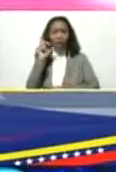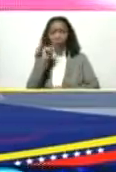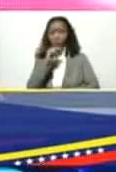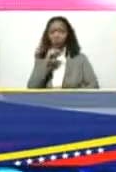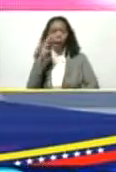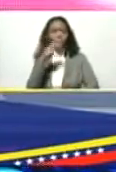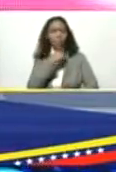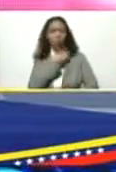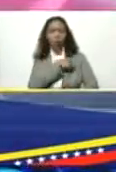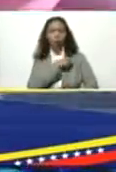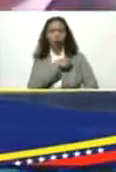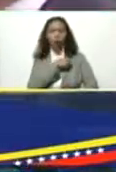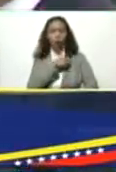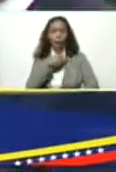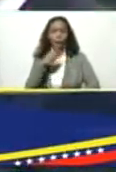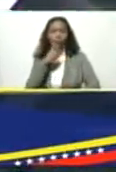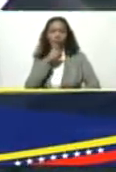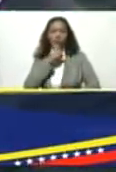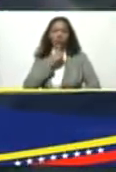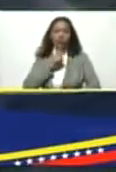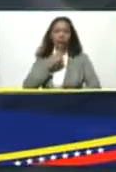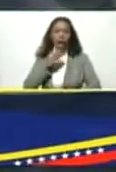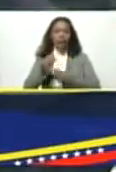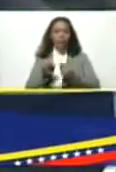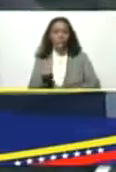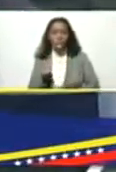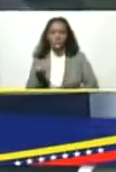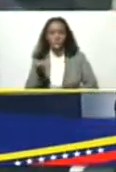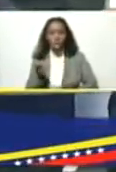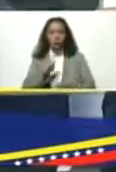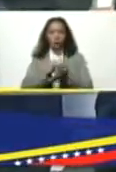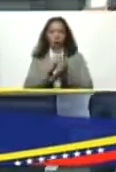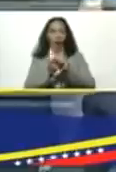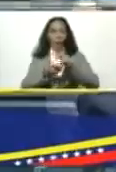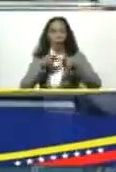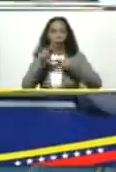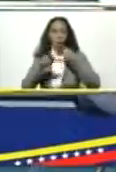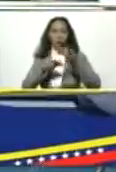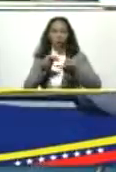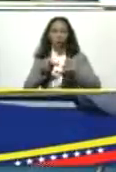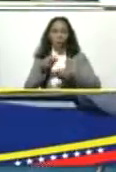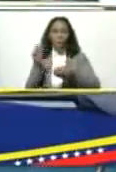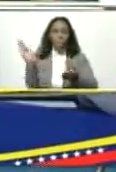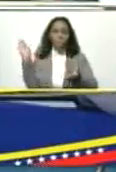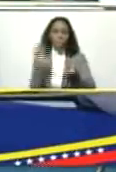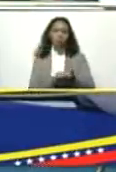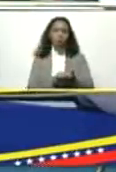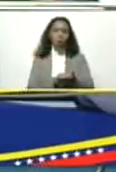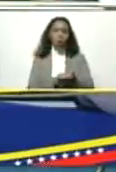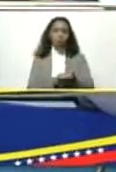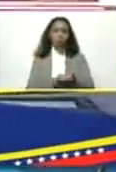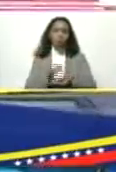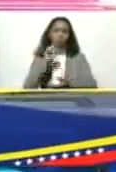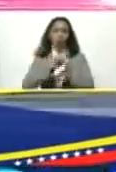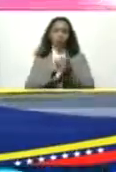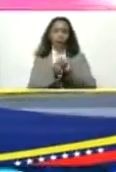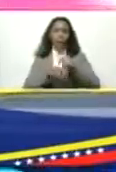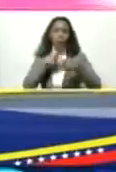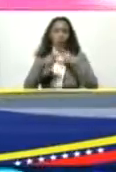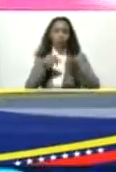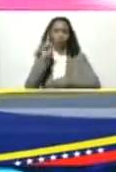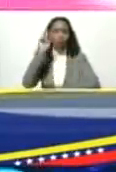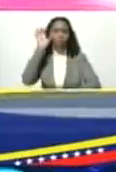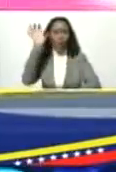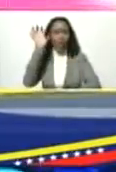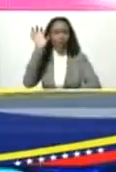para provocar un cambio político para imponer un cambio político en un